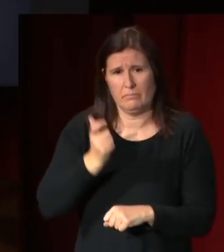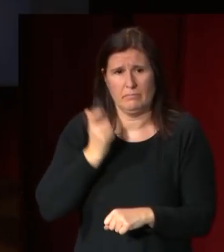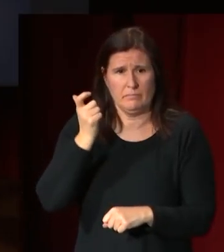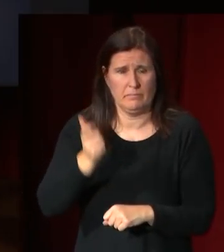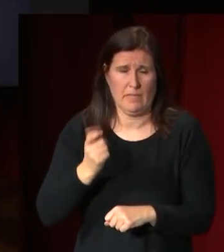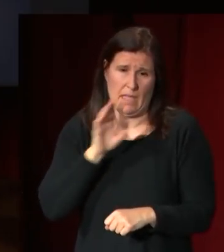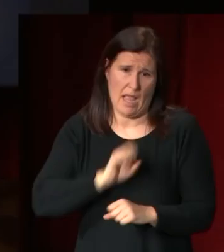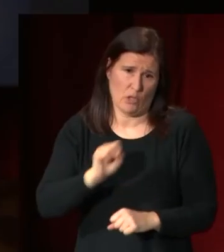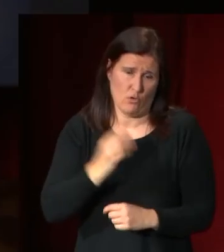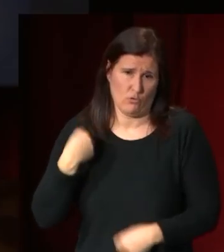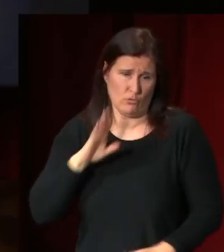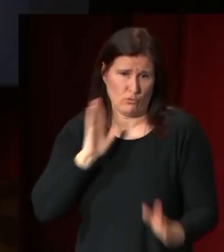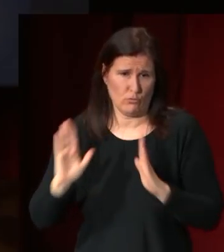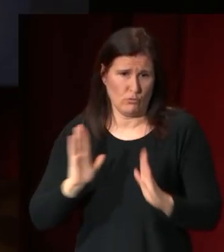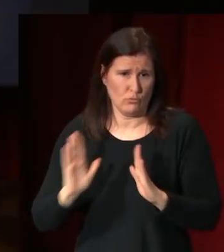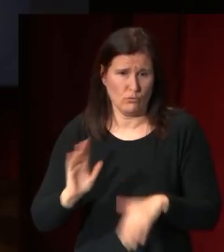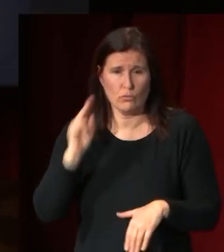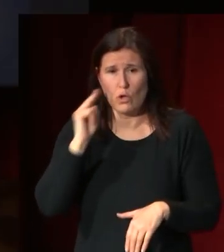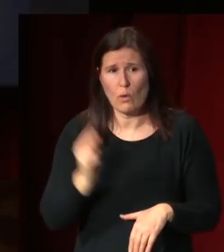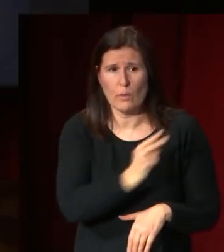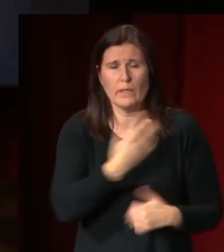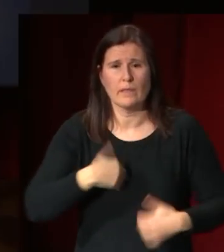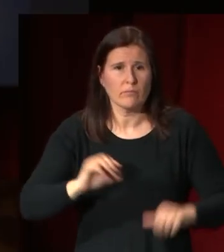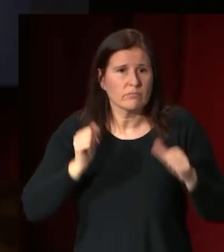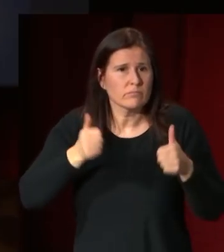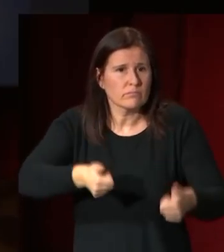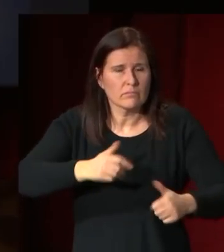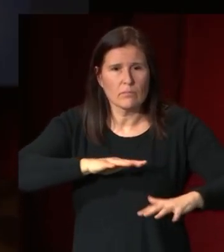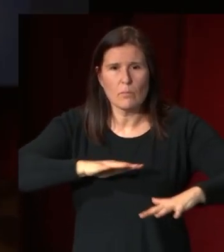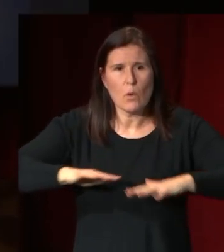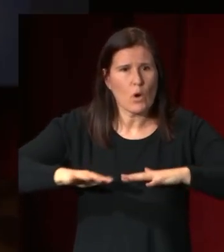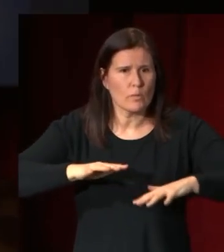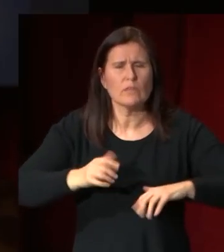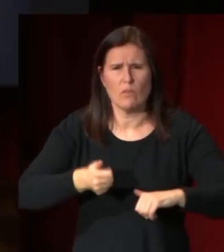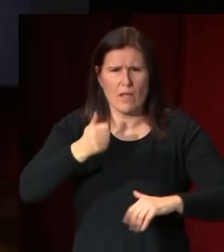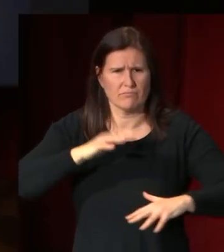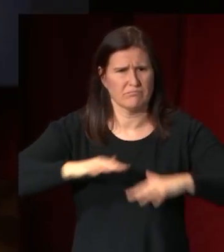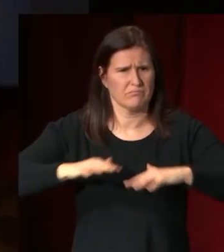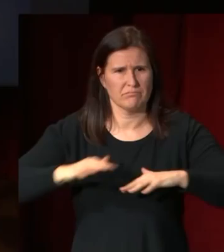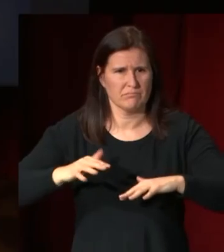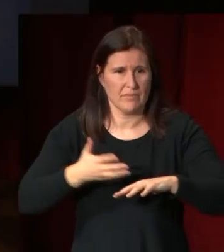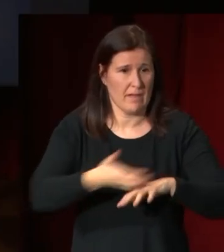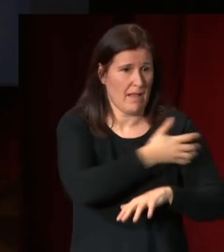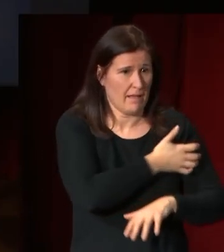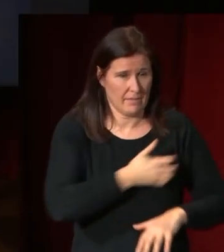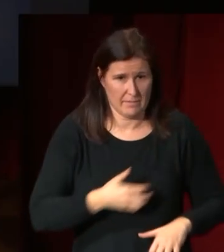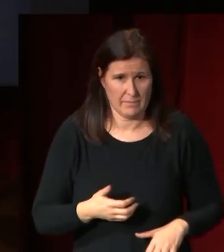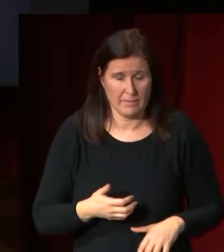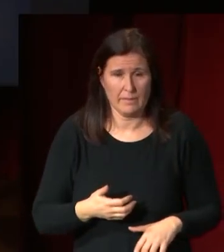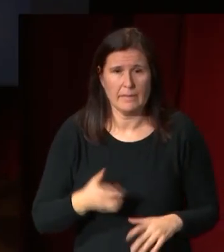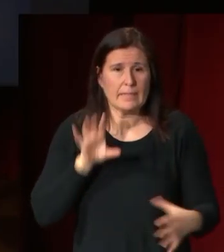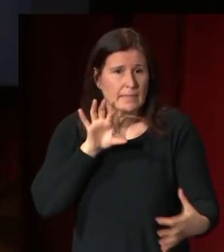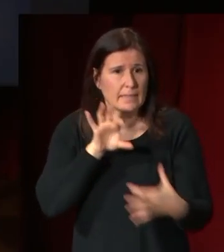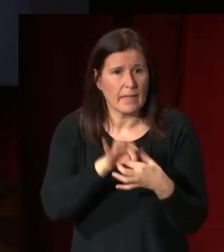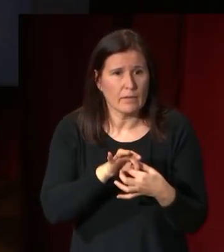todos estos años que como ven ya inicia un movimiento algo mayor que el que hemos visto hasta ahora y que tiene mucho que